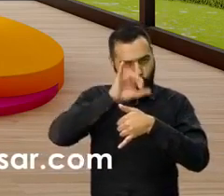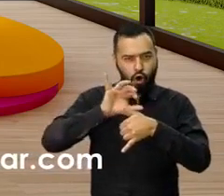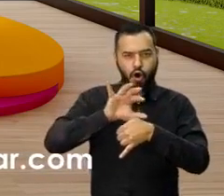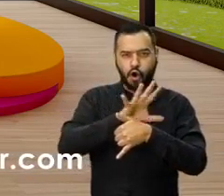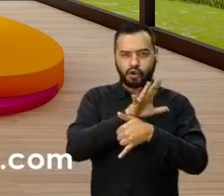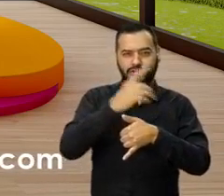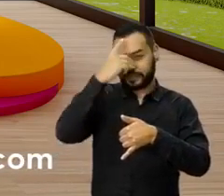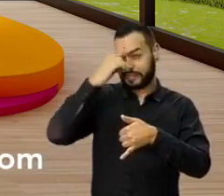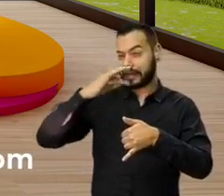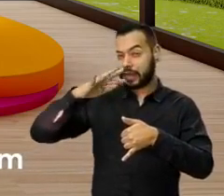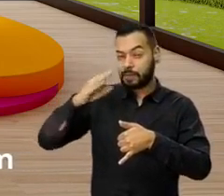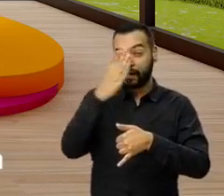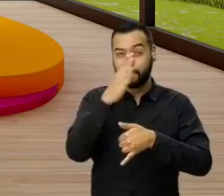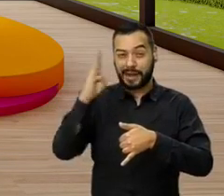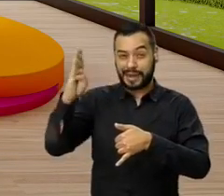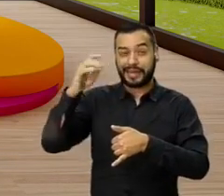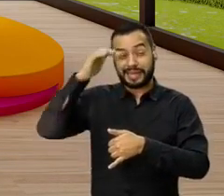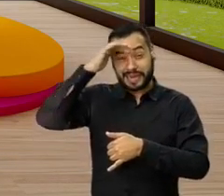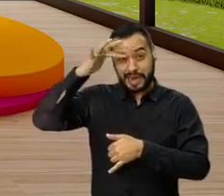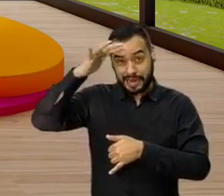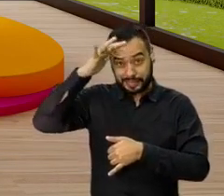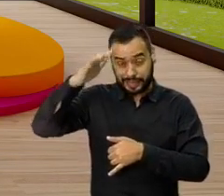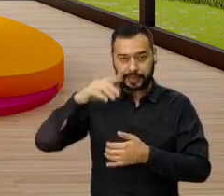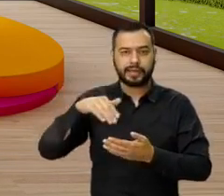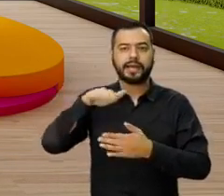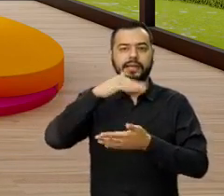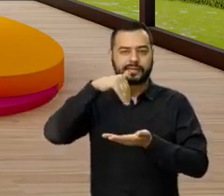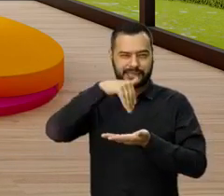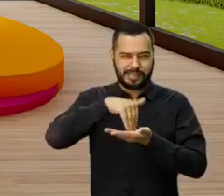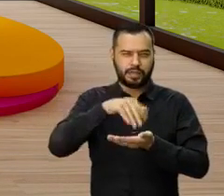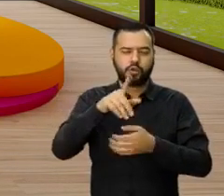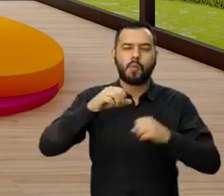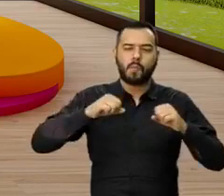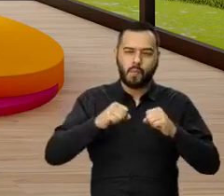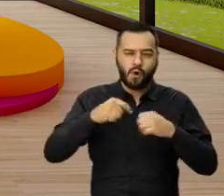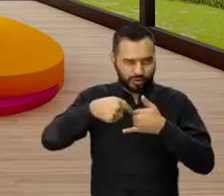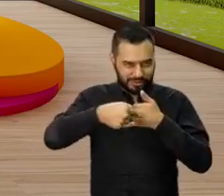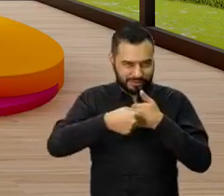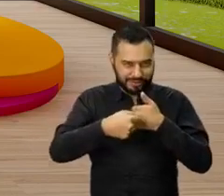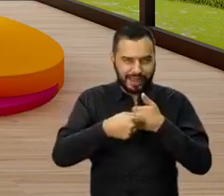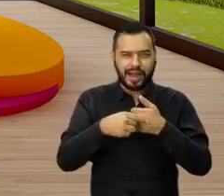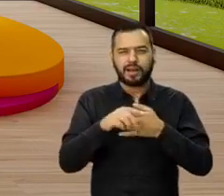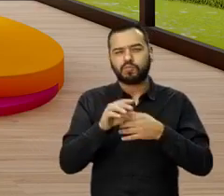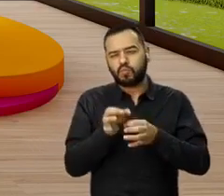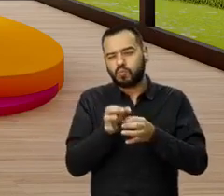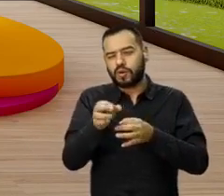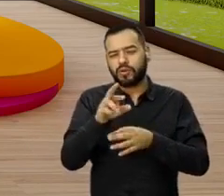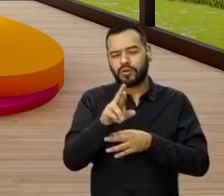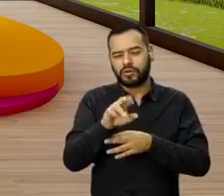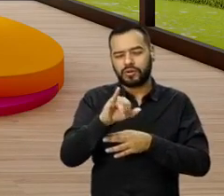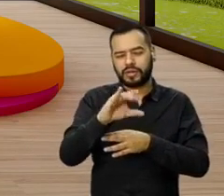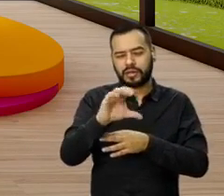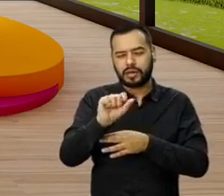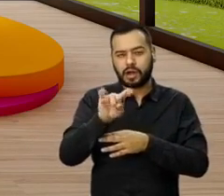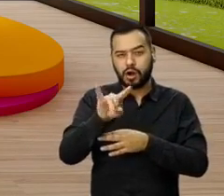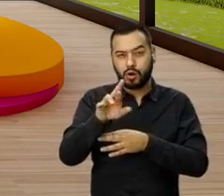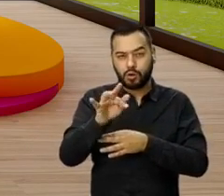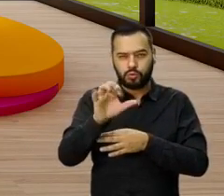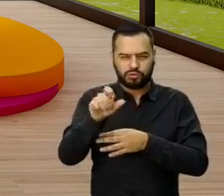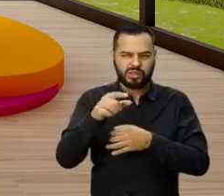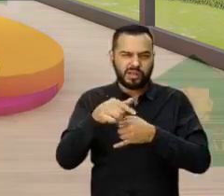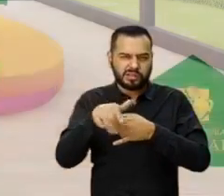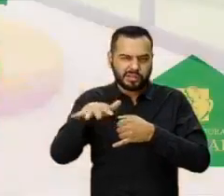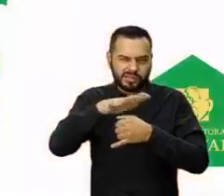Marta, Barranquilla, Cartagena. En el centro estamos Bogotá, alrededores como Ricaute y alrededores de La